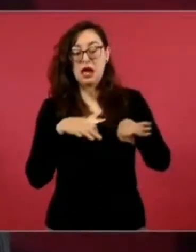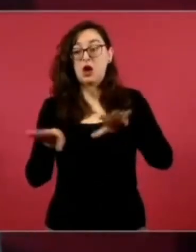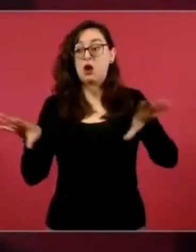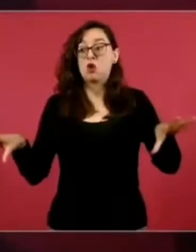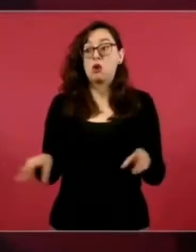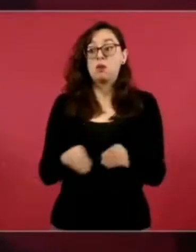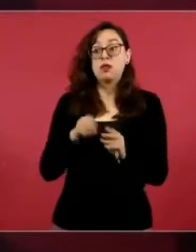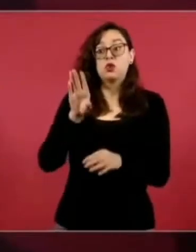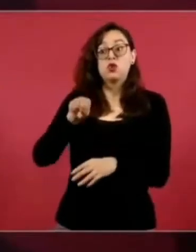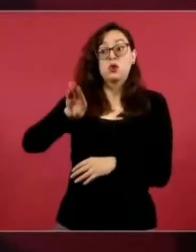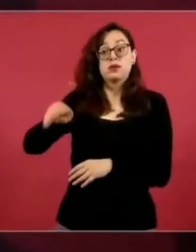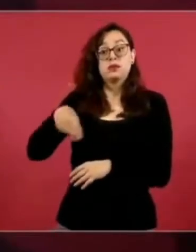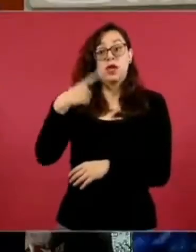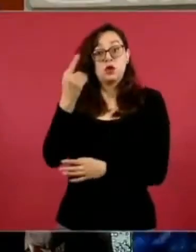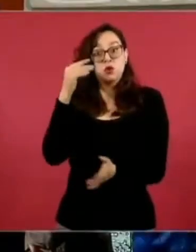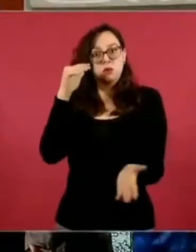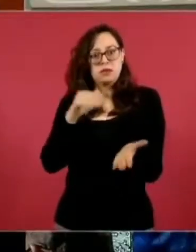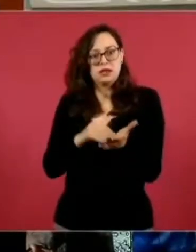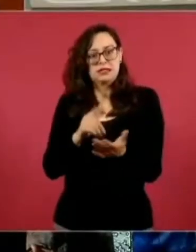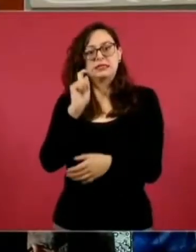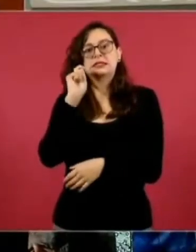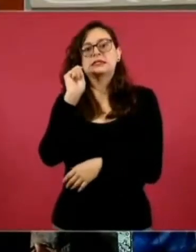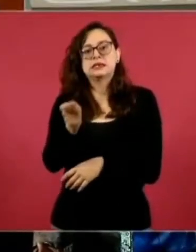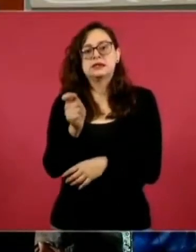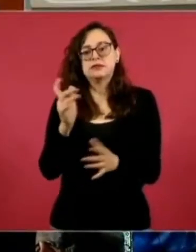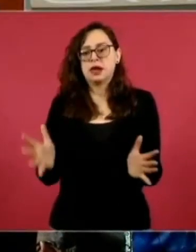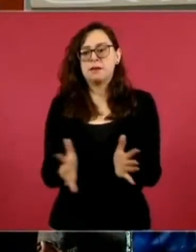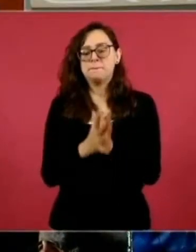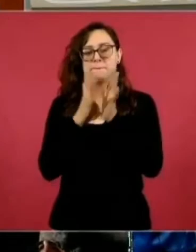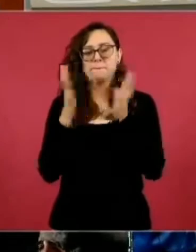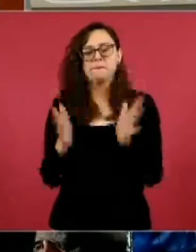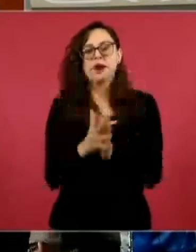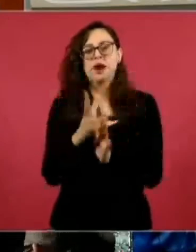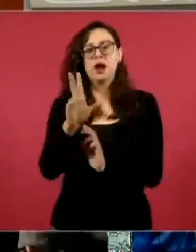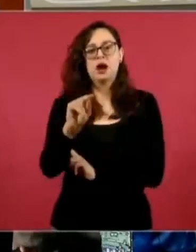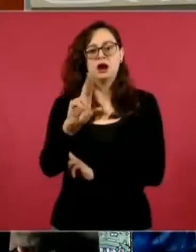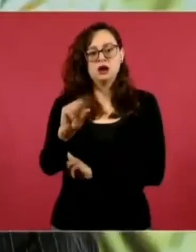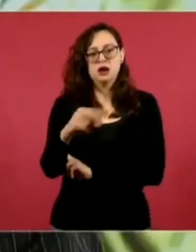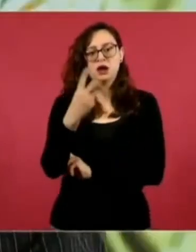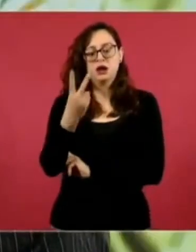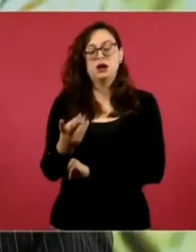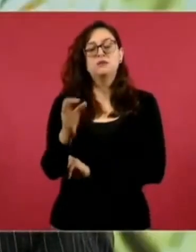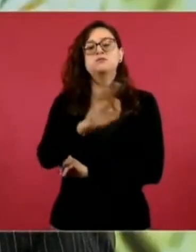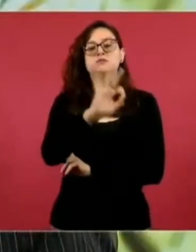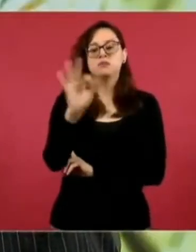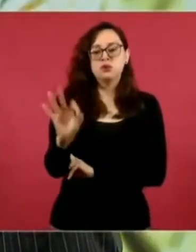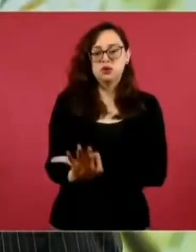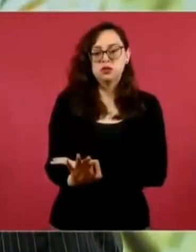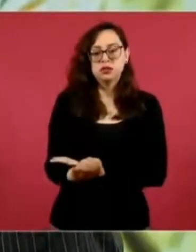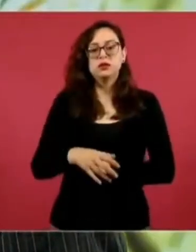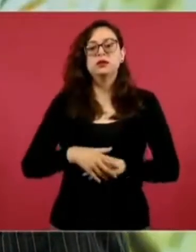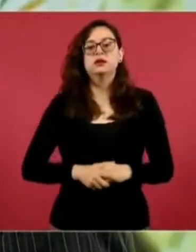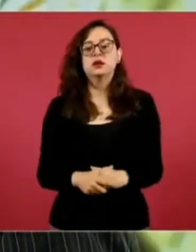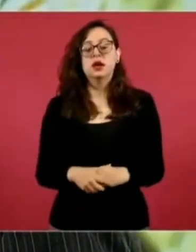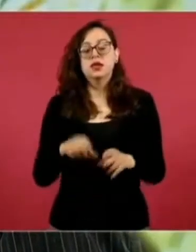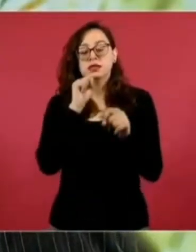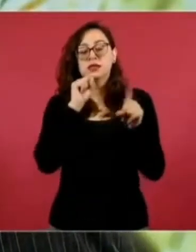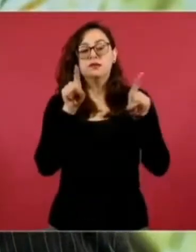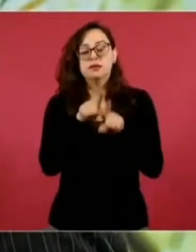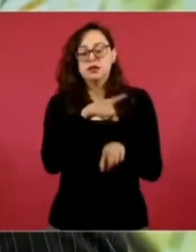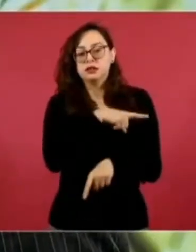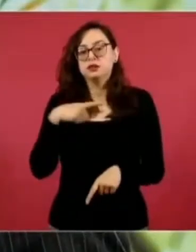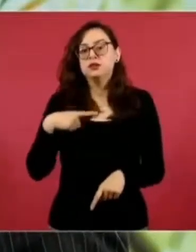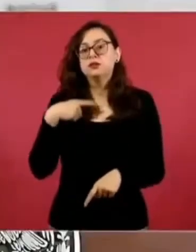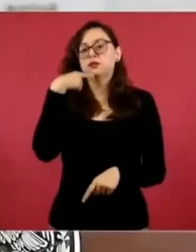188, es decir, una participación del 82 por ciento de los mismos. También quiero comentar que el